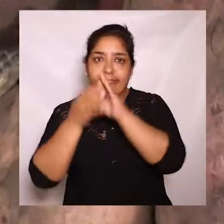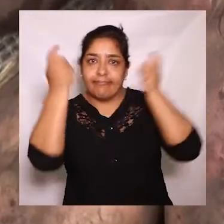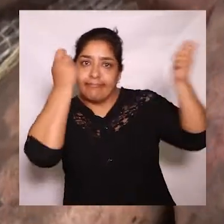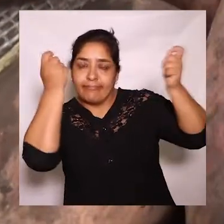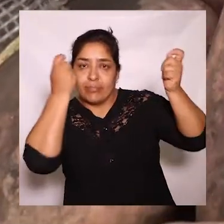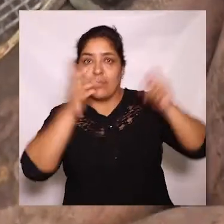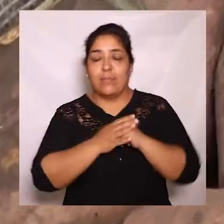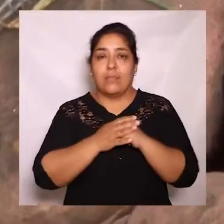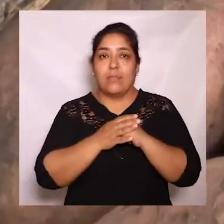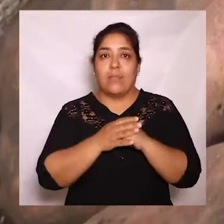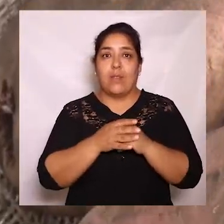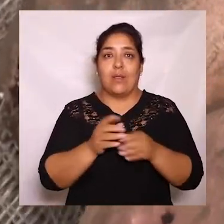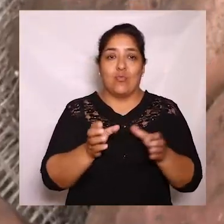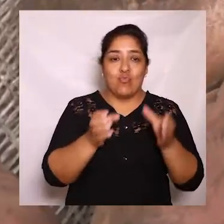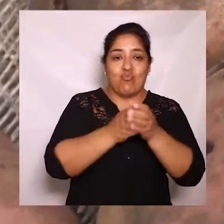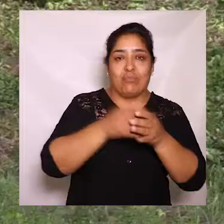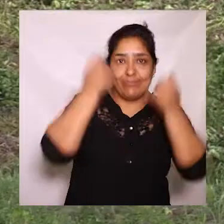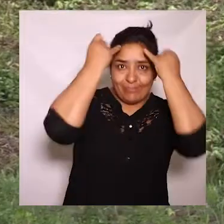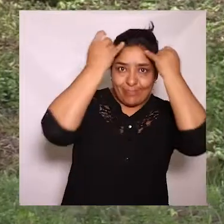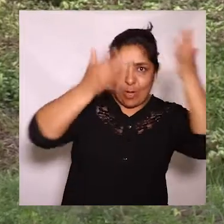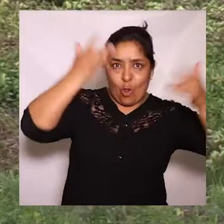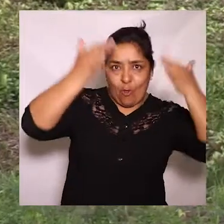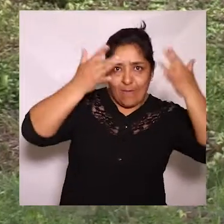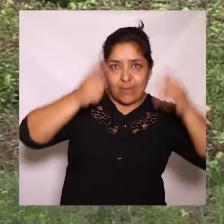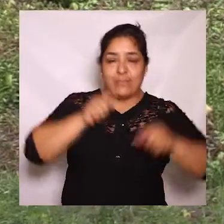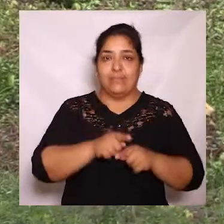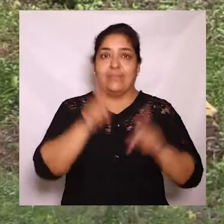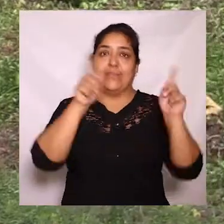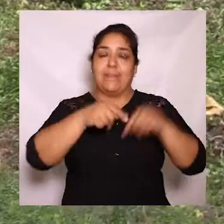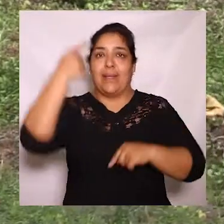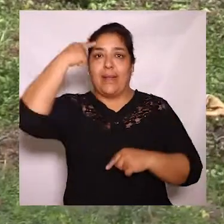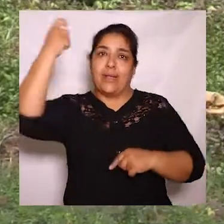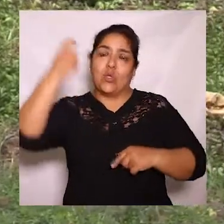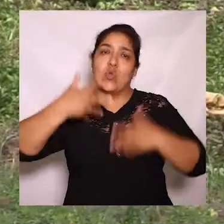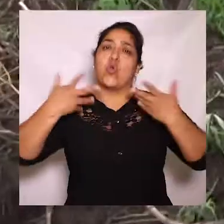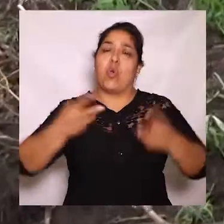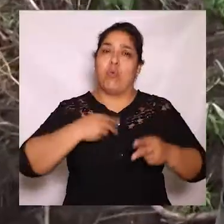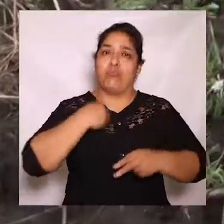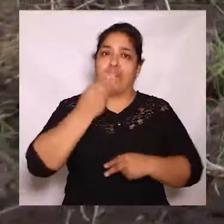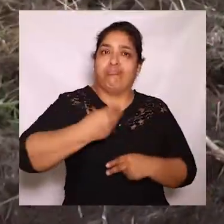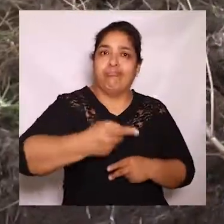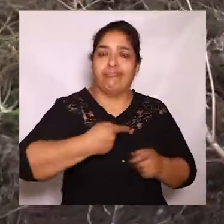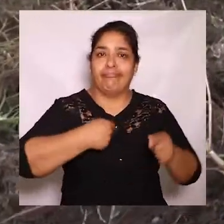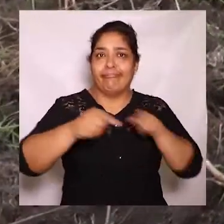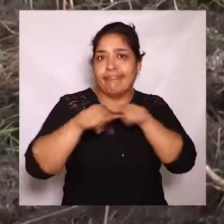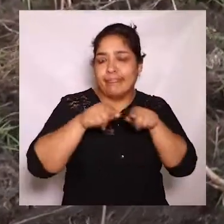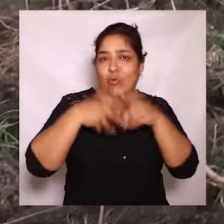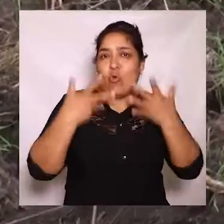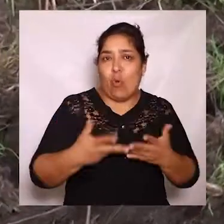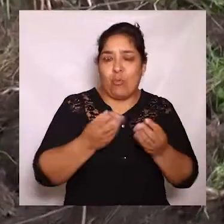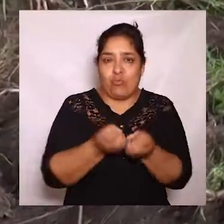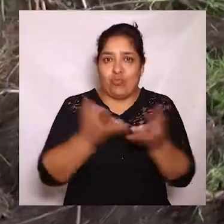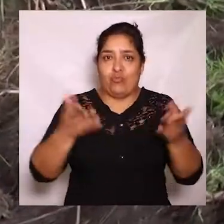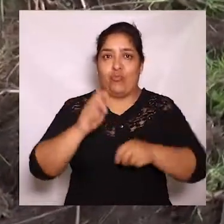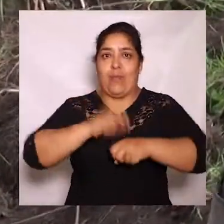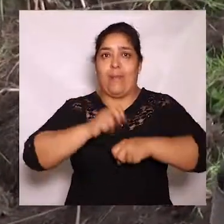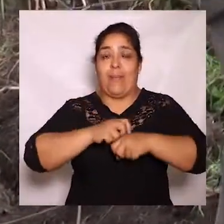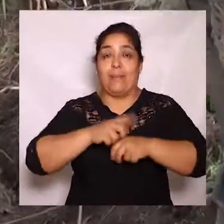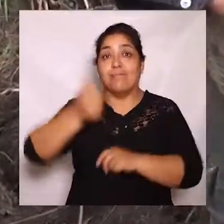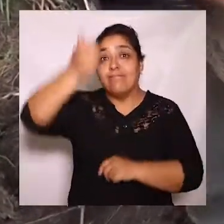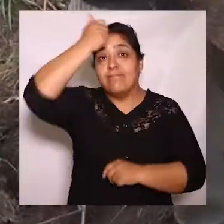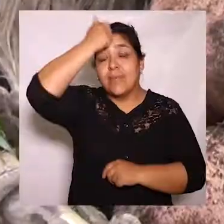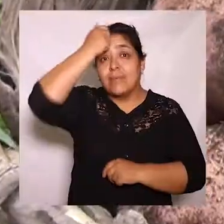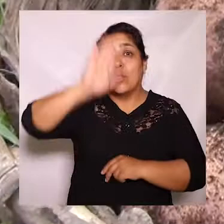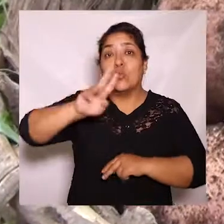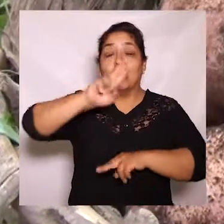alianzas estratégicas, núcleos de innovación y debatir los retos hacia la competitividad del sector productivo de la papa, que es